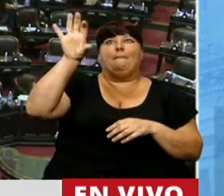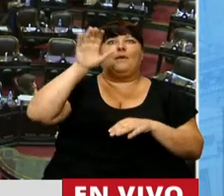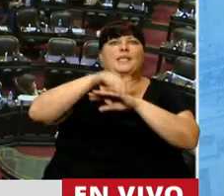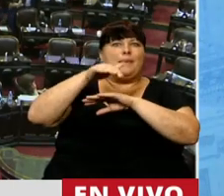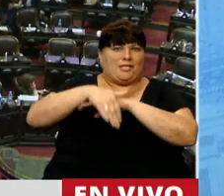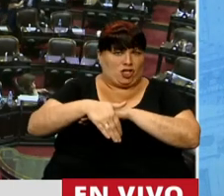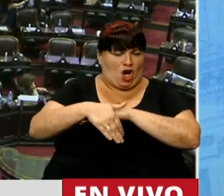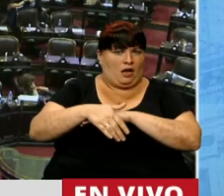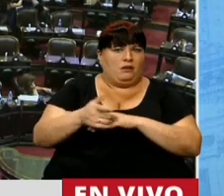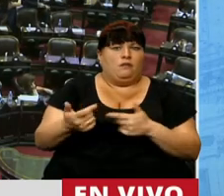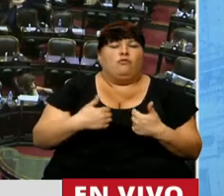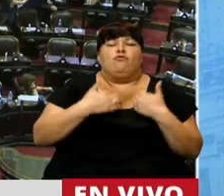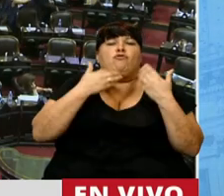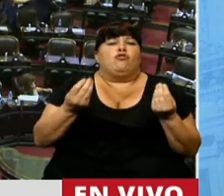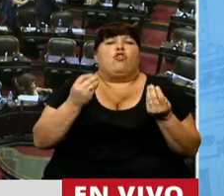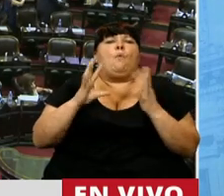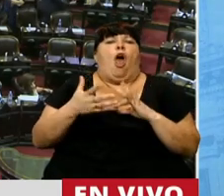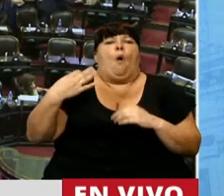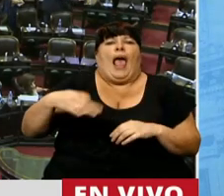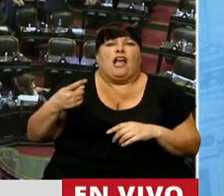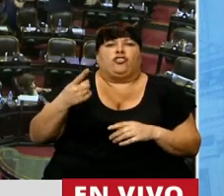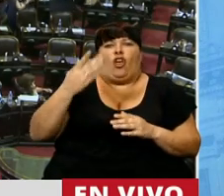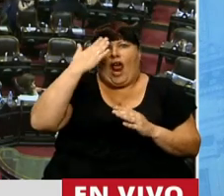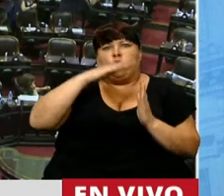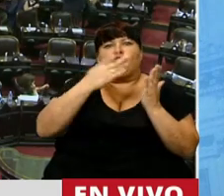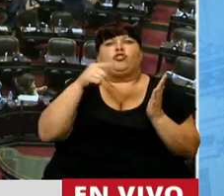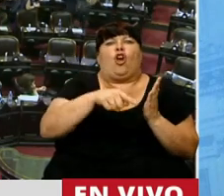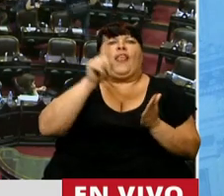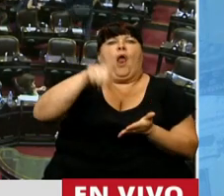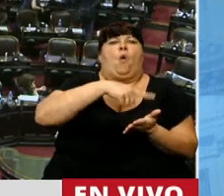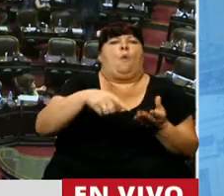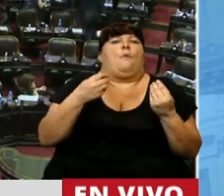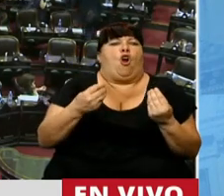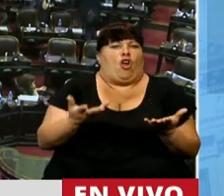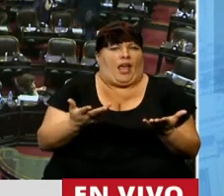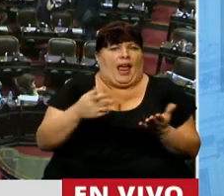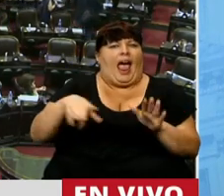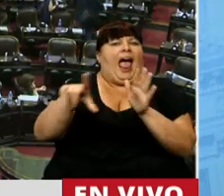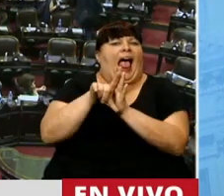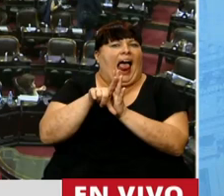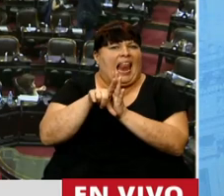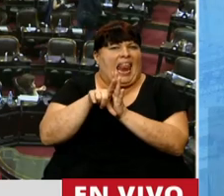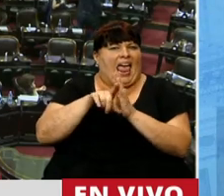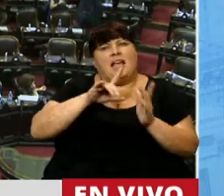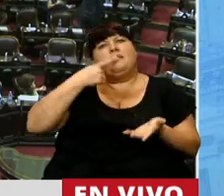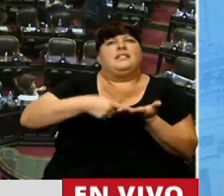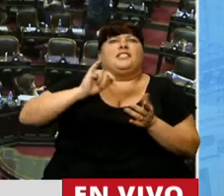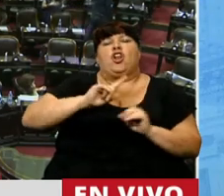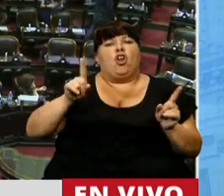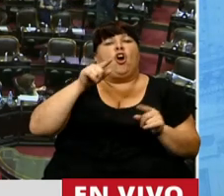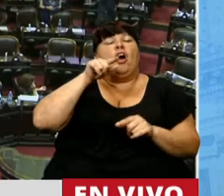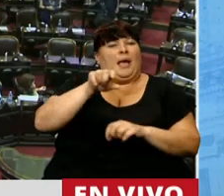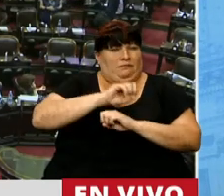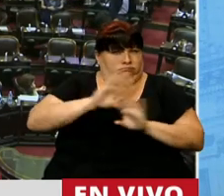misioneros. No desconocemos la facultad constitucional del veto a las leyes en forma total o parcial. El